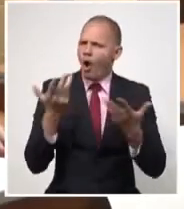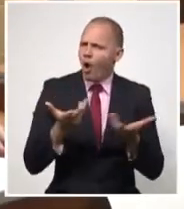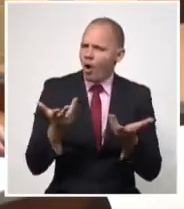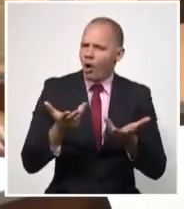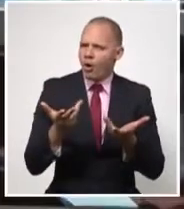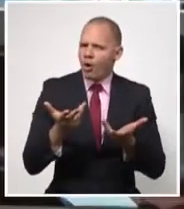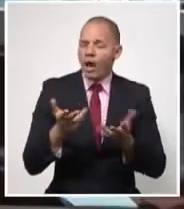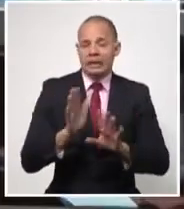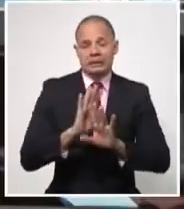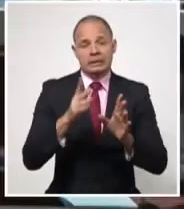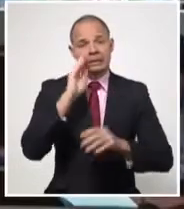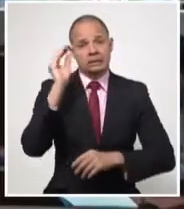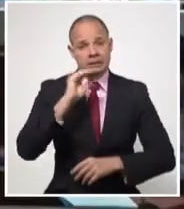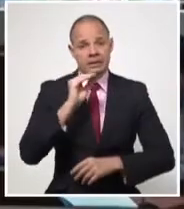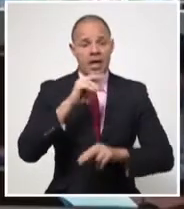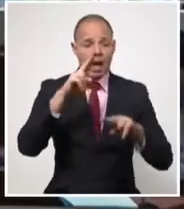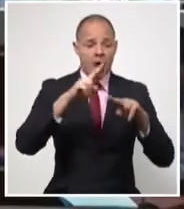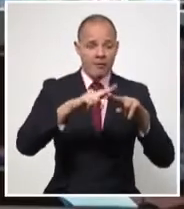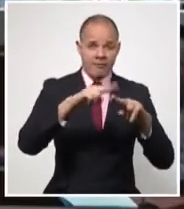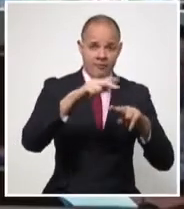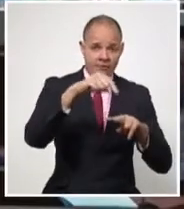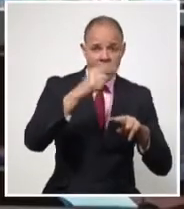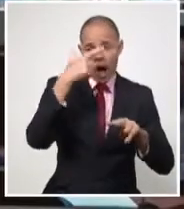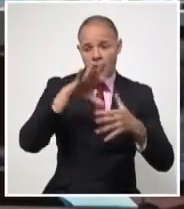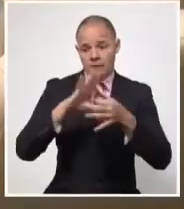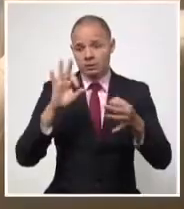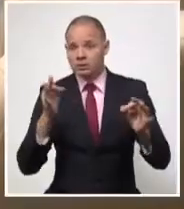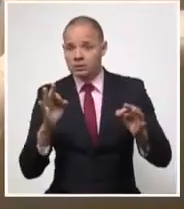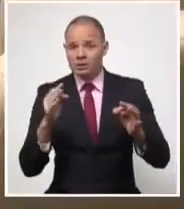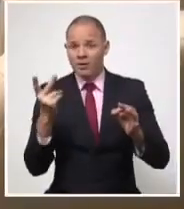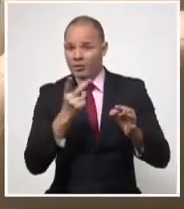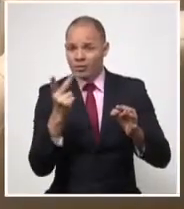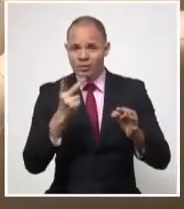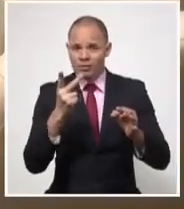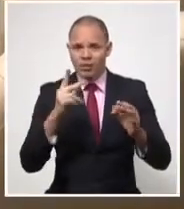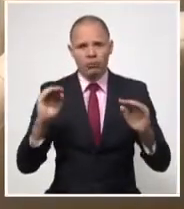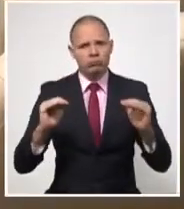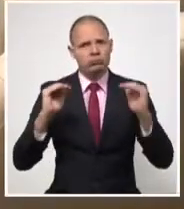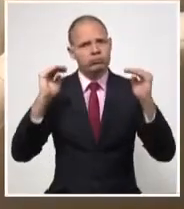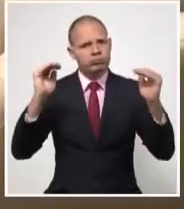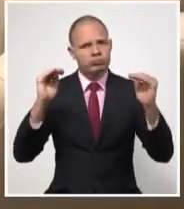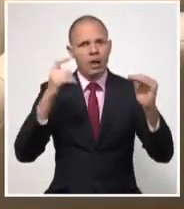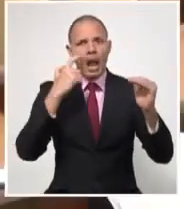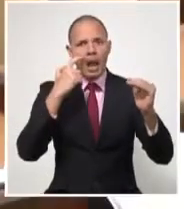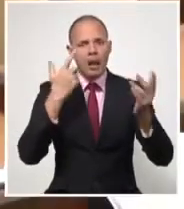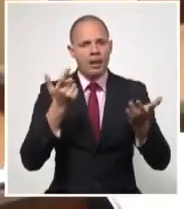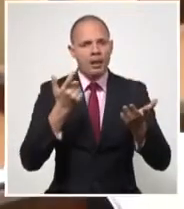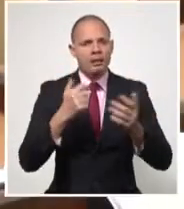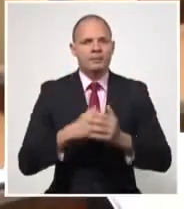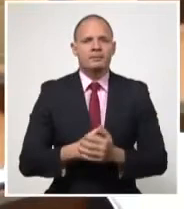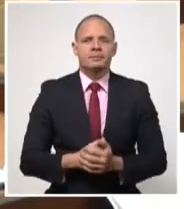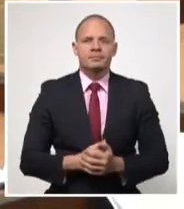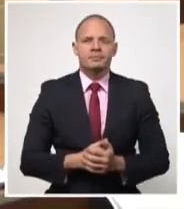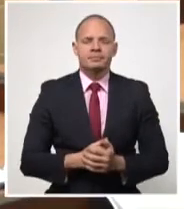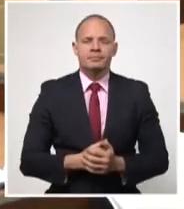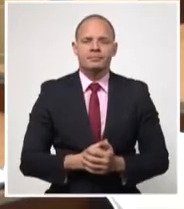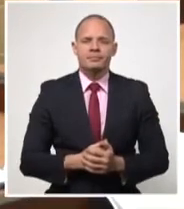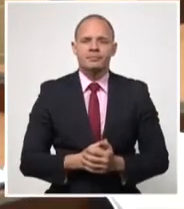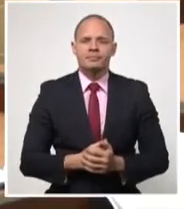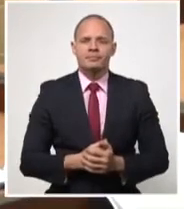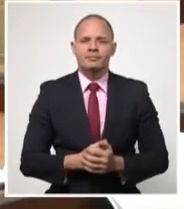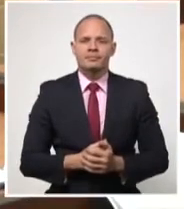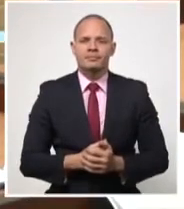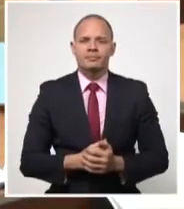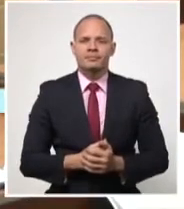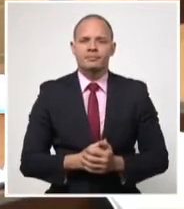posicionan aún a La Habana y Artemisa en el nivel más alto de la tasa de incidencia de la enfermedad en el país. Confirmados ingresados